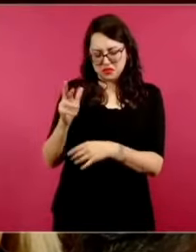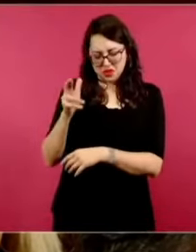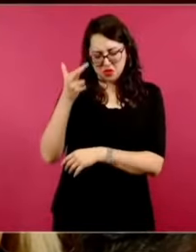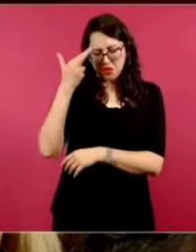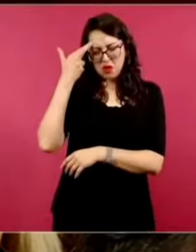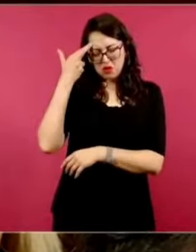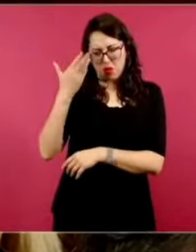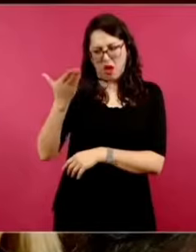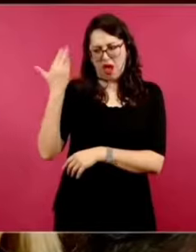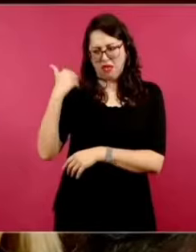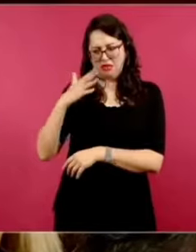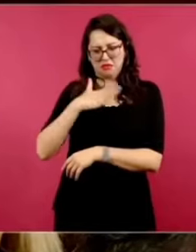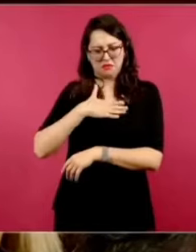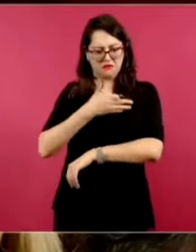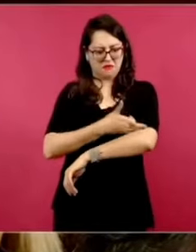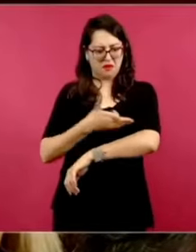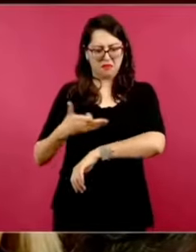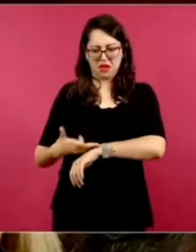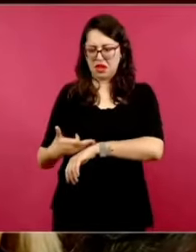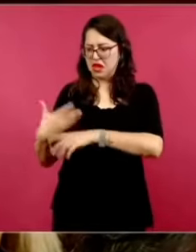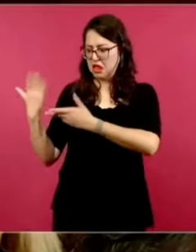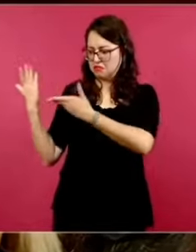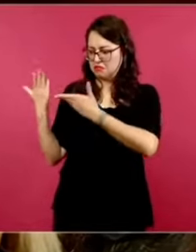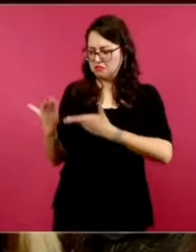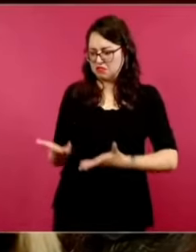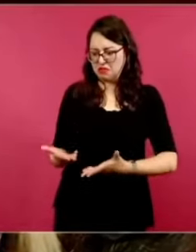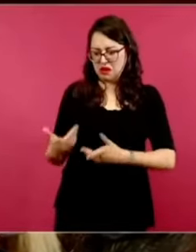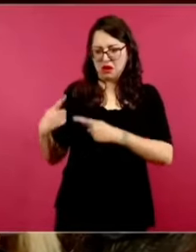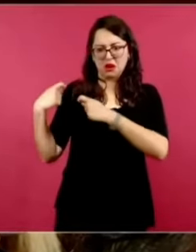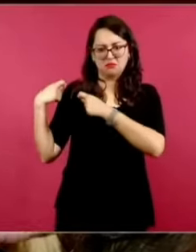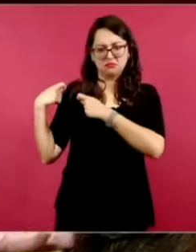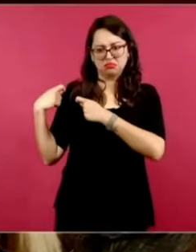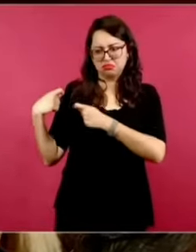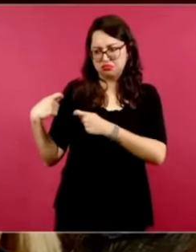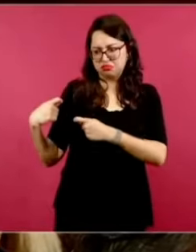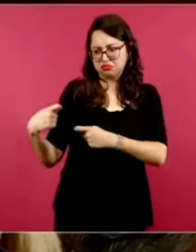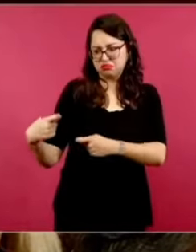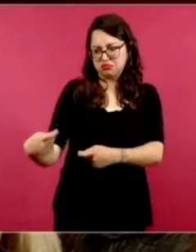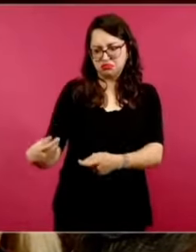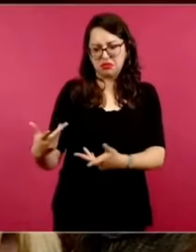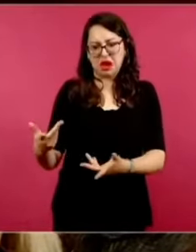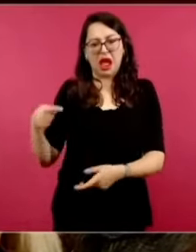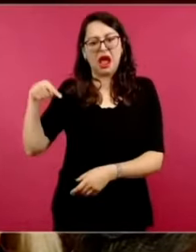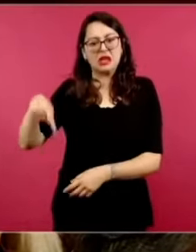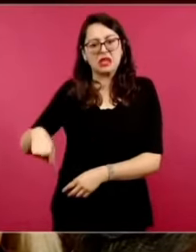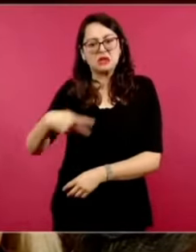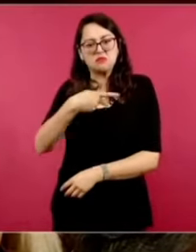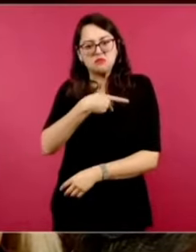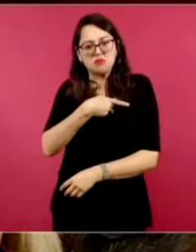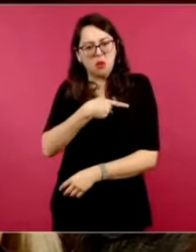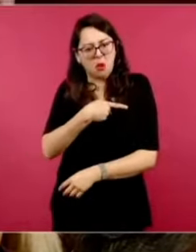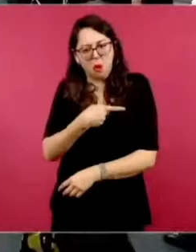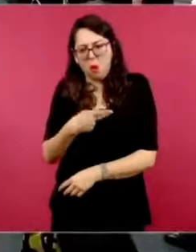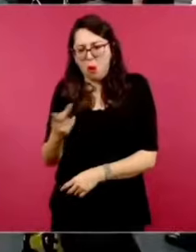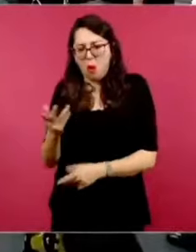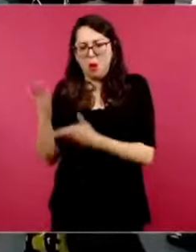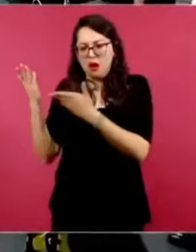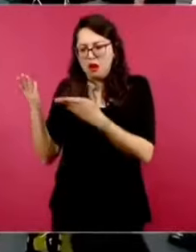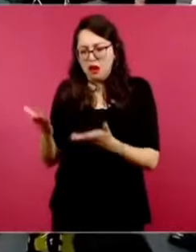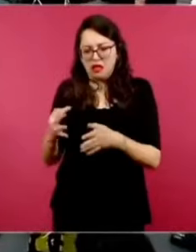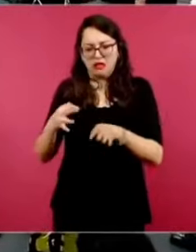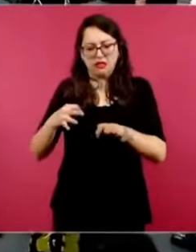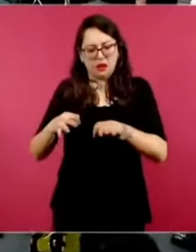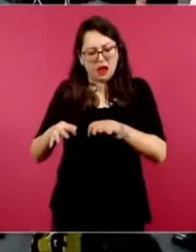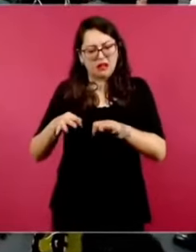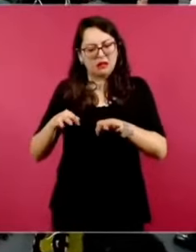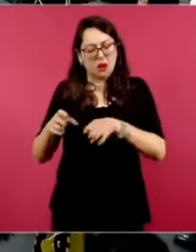a México precisamente y dijo, venían muy pobres y aquí tuvieron la oportunidad de generar todo